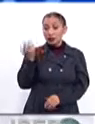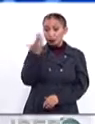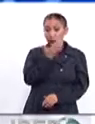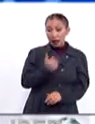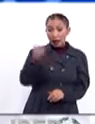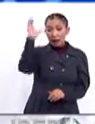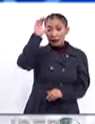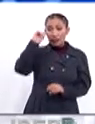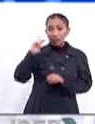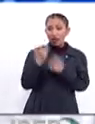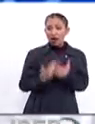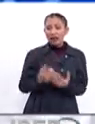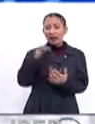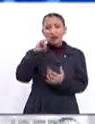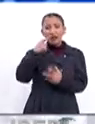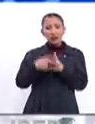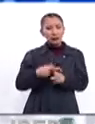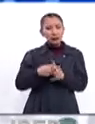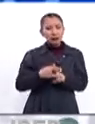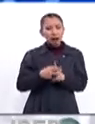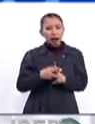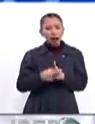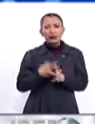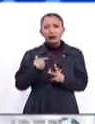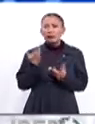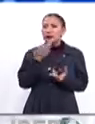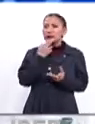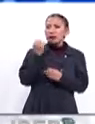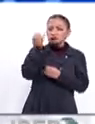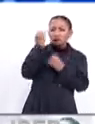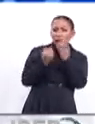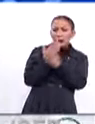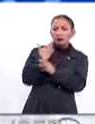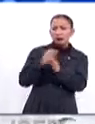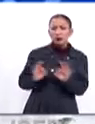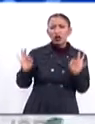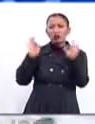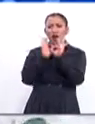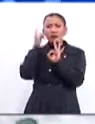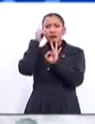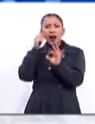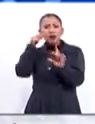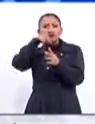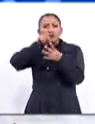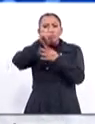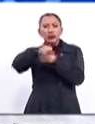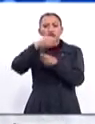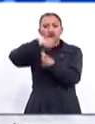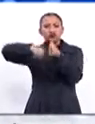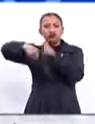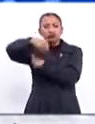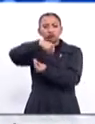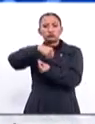la tecnología, ingeniería y la matemática hacen innovación y son críticas para alcanzar los objetivos de sostenible.